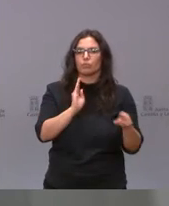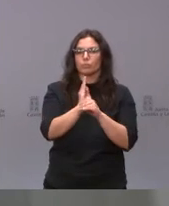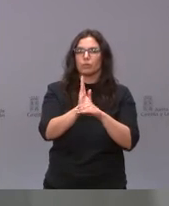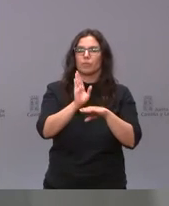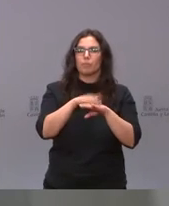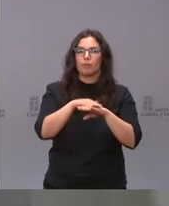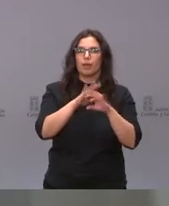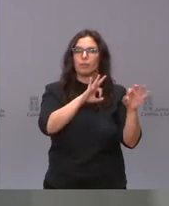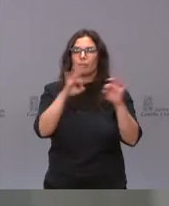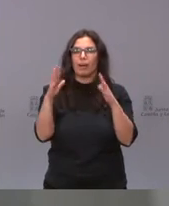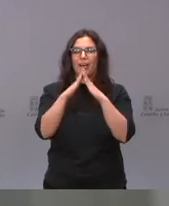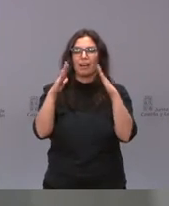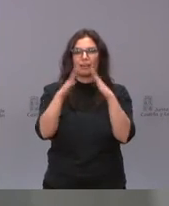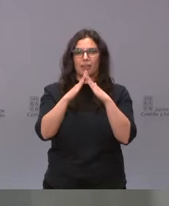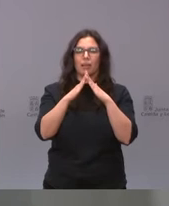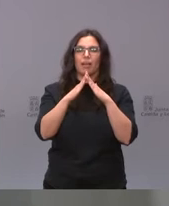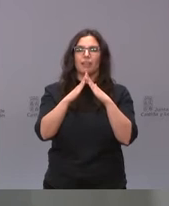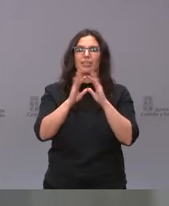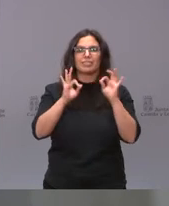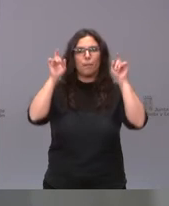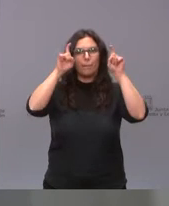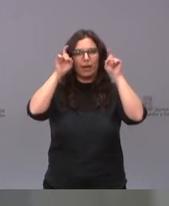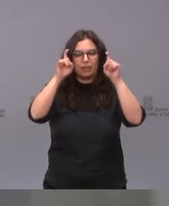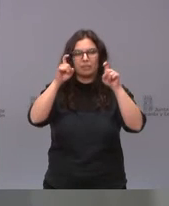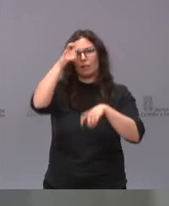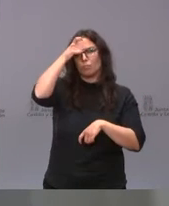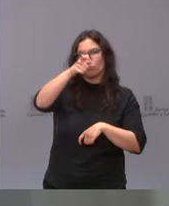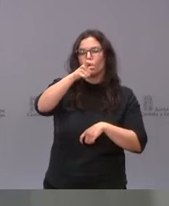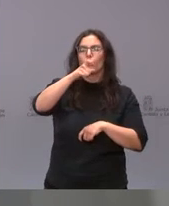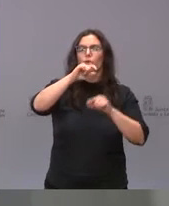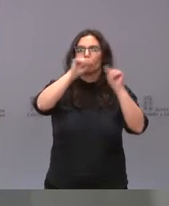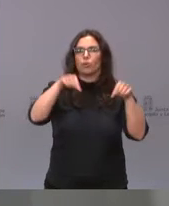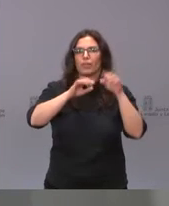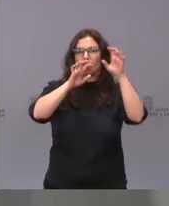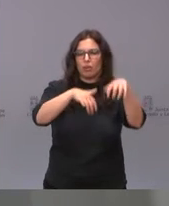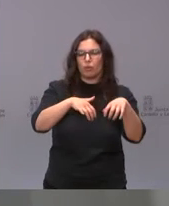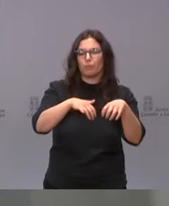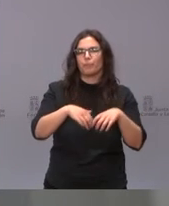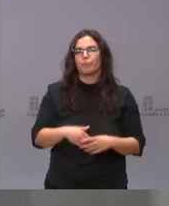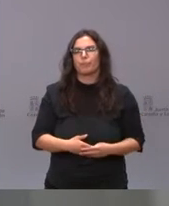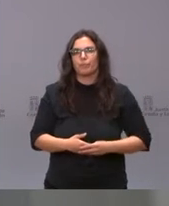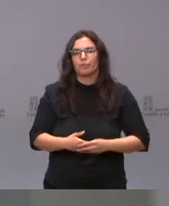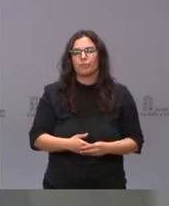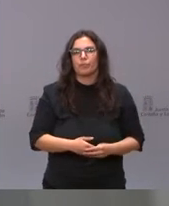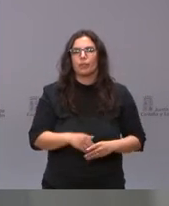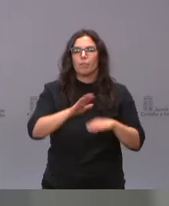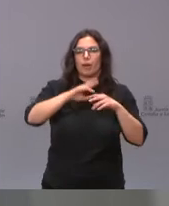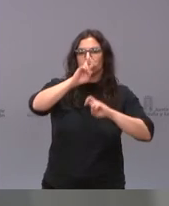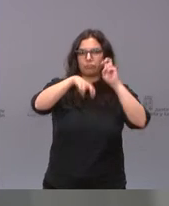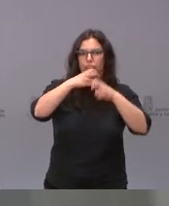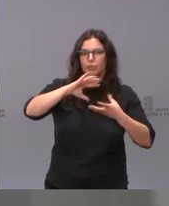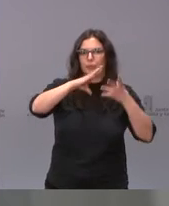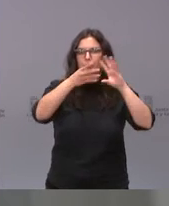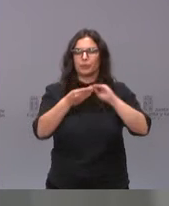la Casa de las Maestras en Santa Coloma de Somoza, en León, de Colomba, perdón, de Somoza, en León, para convertirla en un museo de